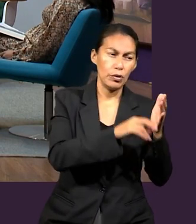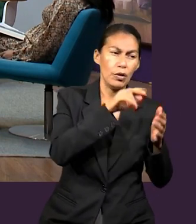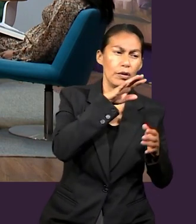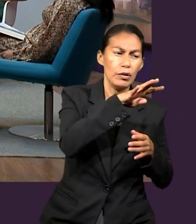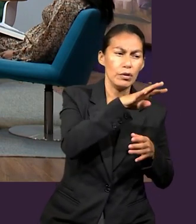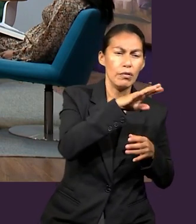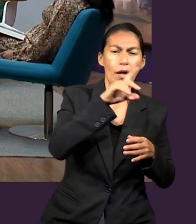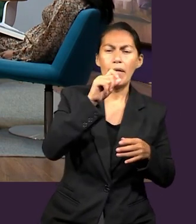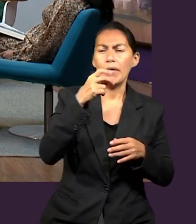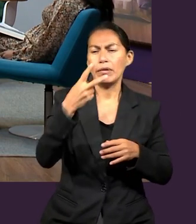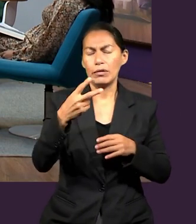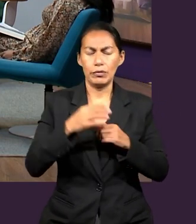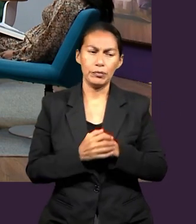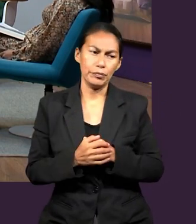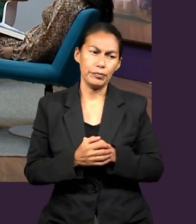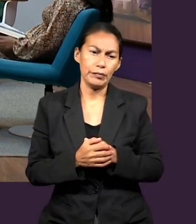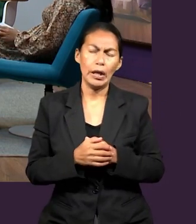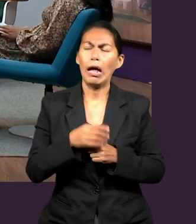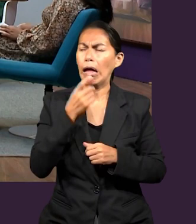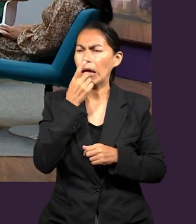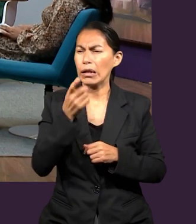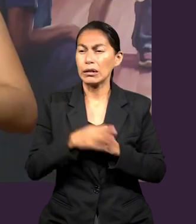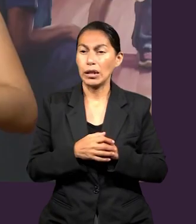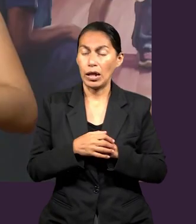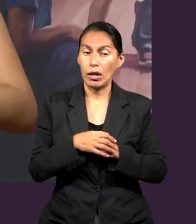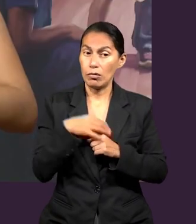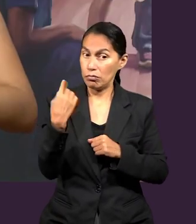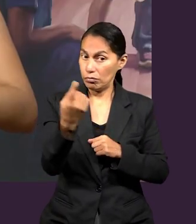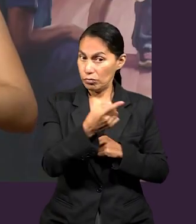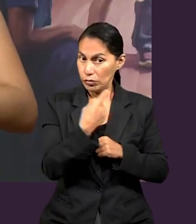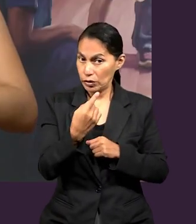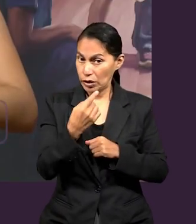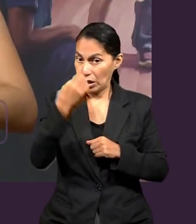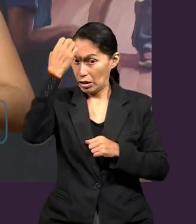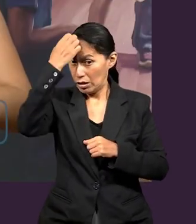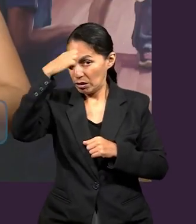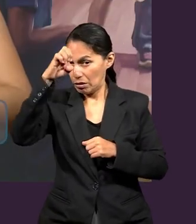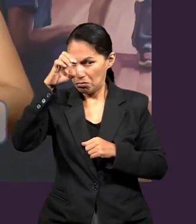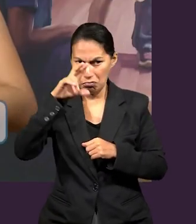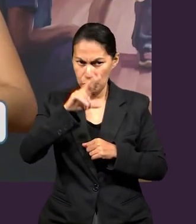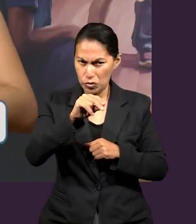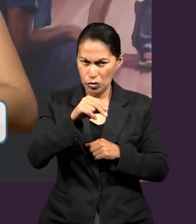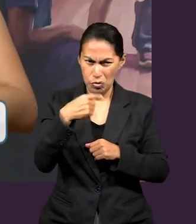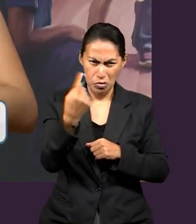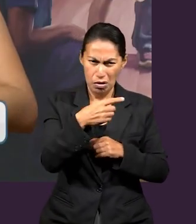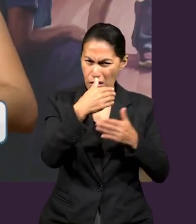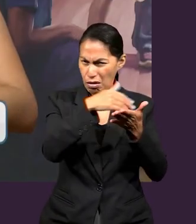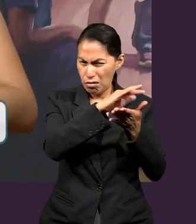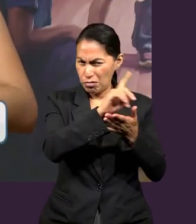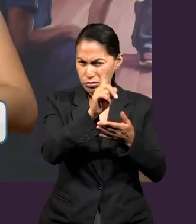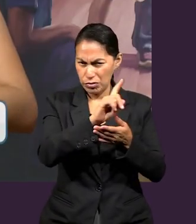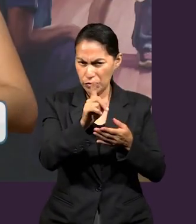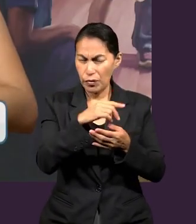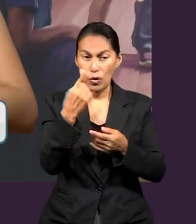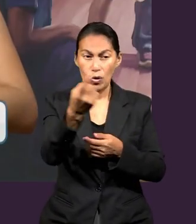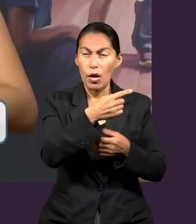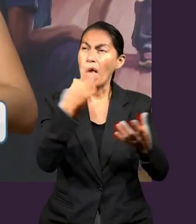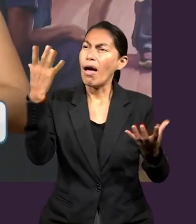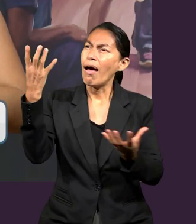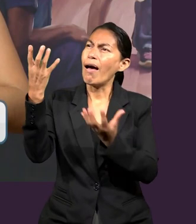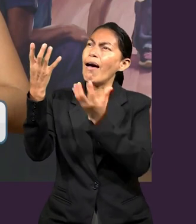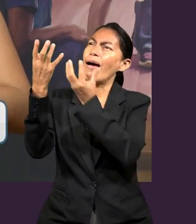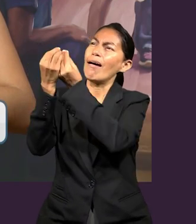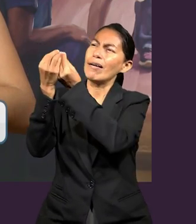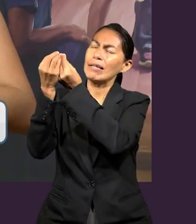leer Efesios 2, 19 al 22. Dice, Así que ya no sois extranjeros ni advenerizos,